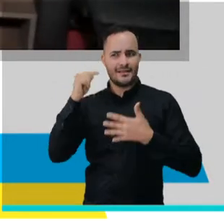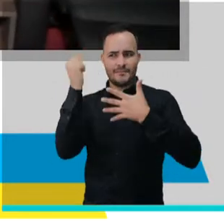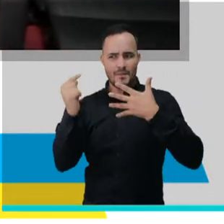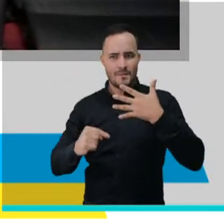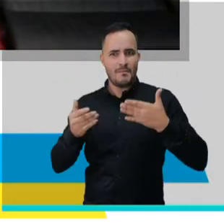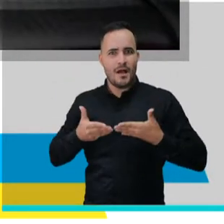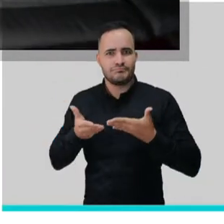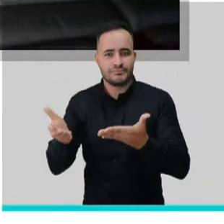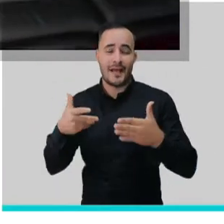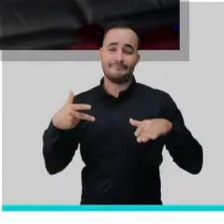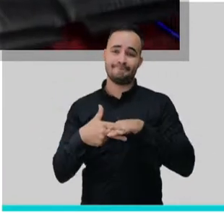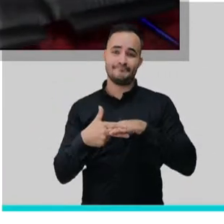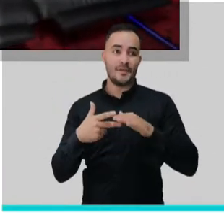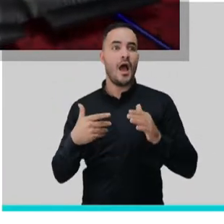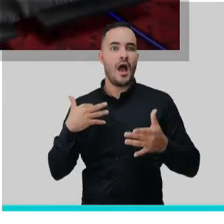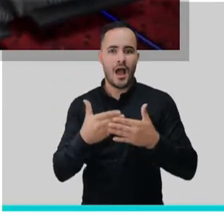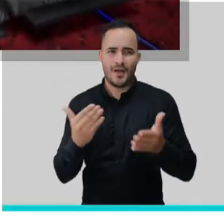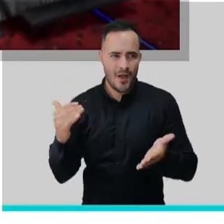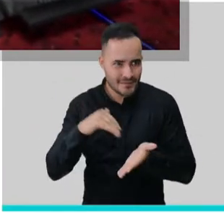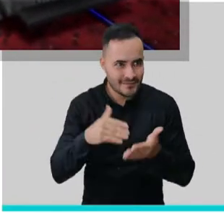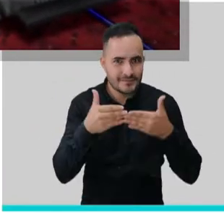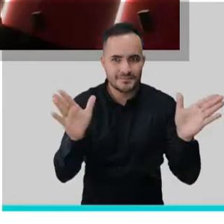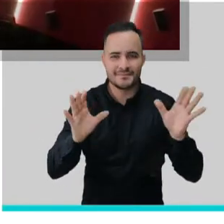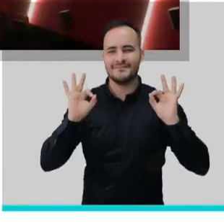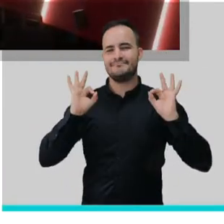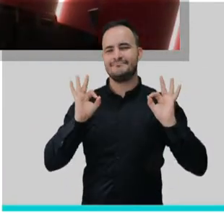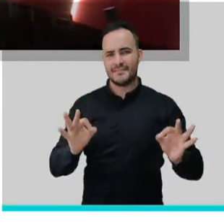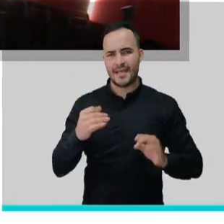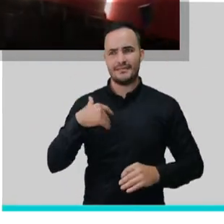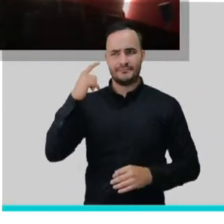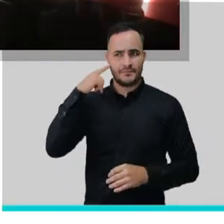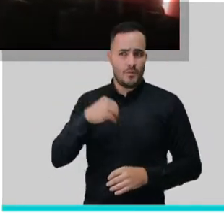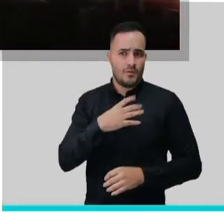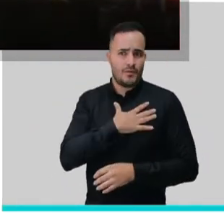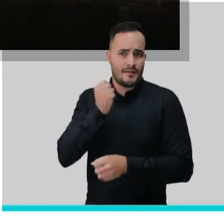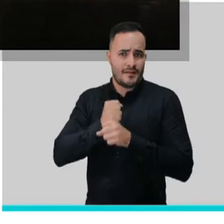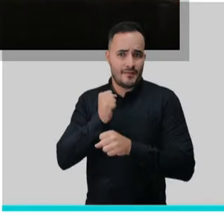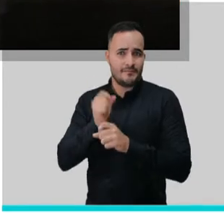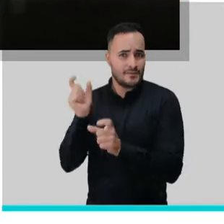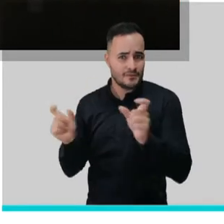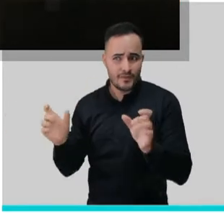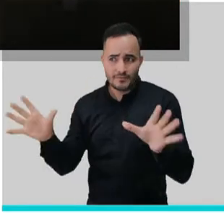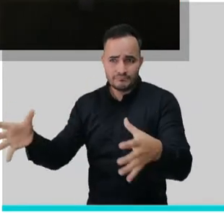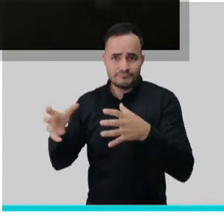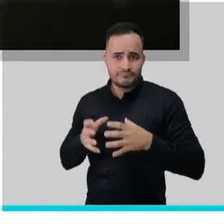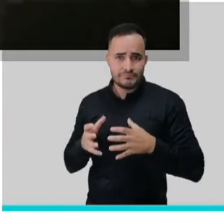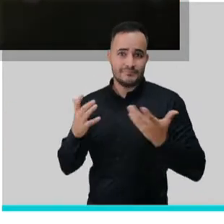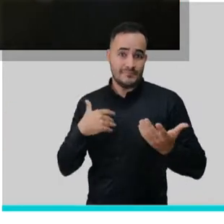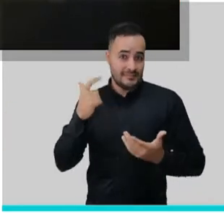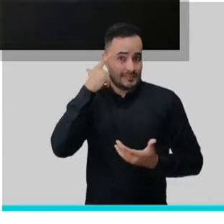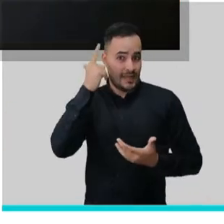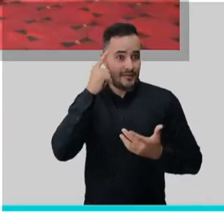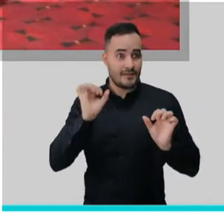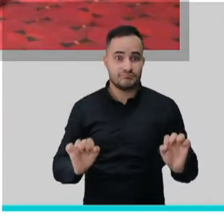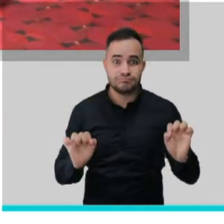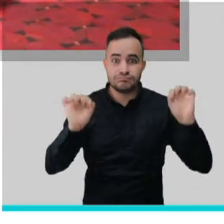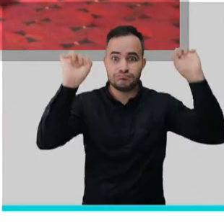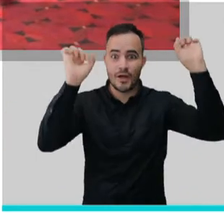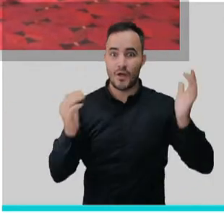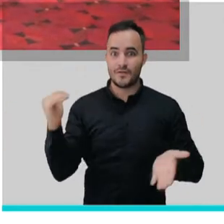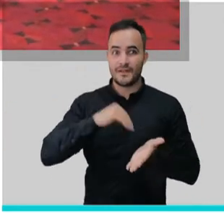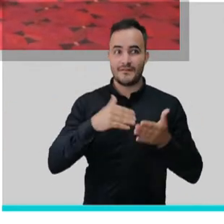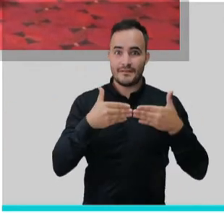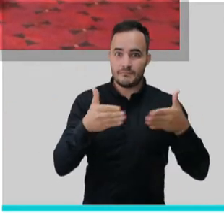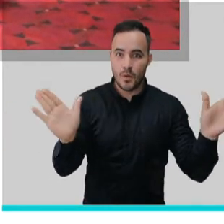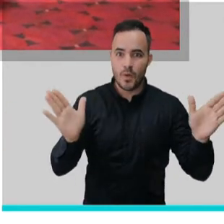garantizando el trabajo de muchas personas, porque obviamente el poder abrir nuevamente nos permite que